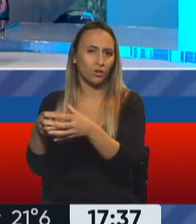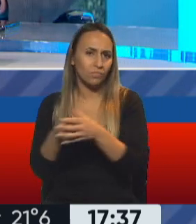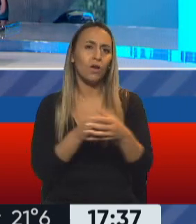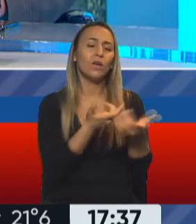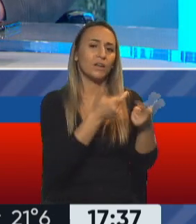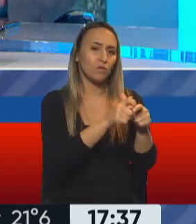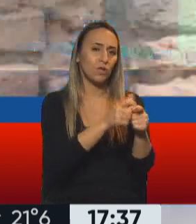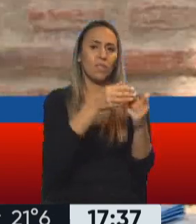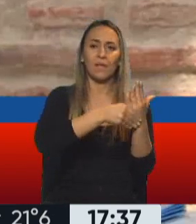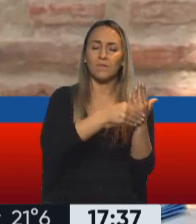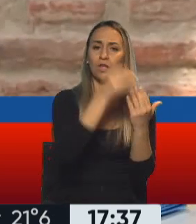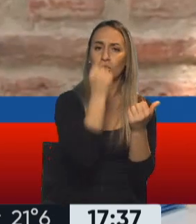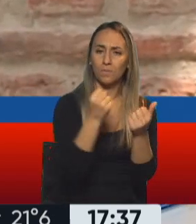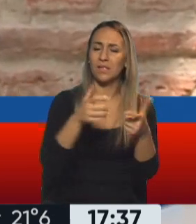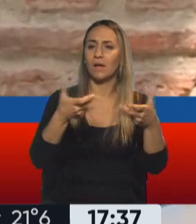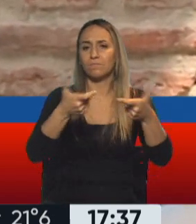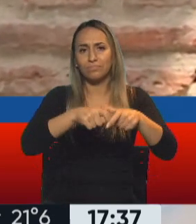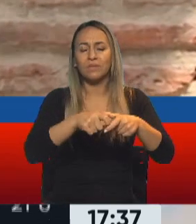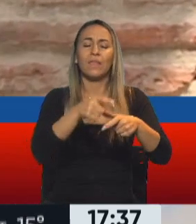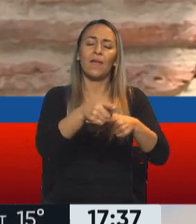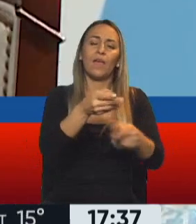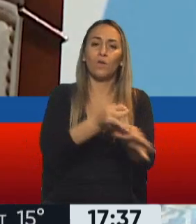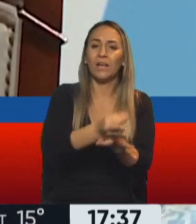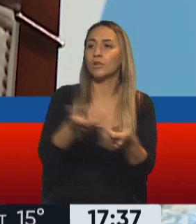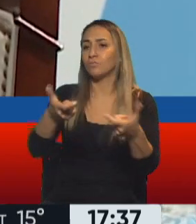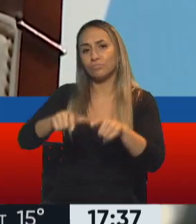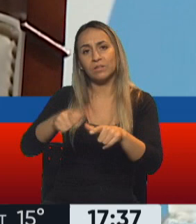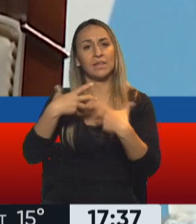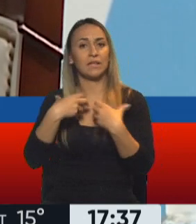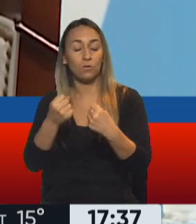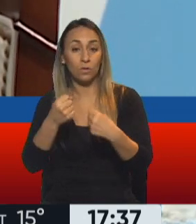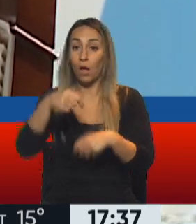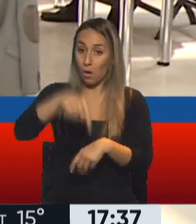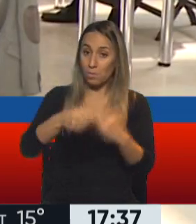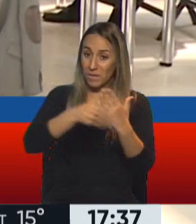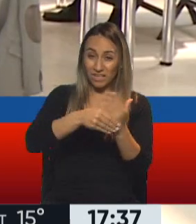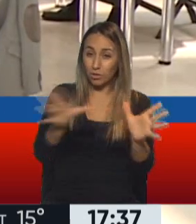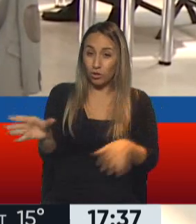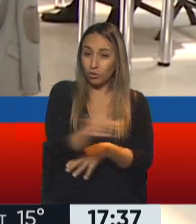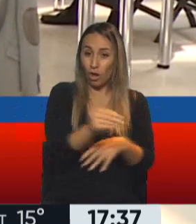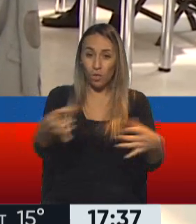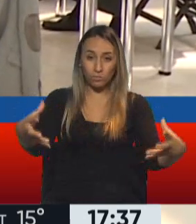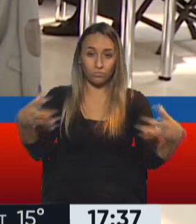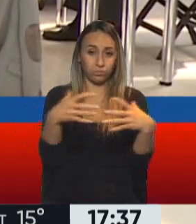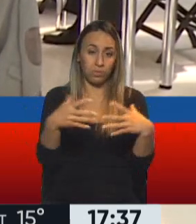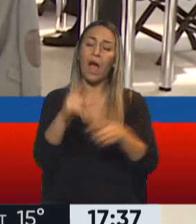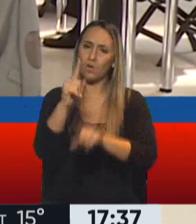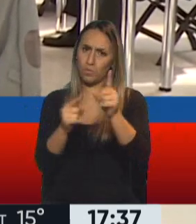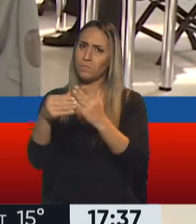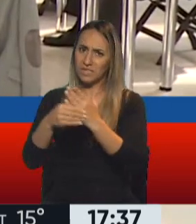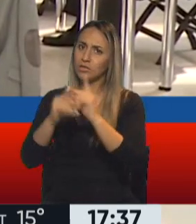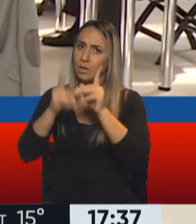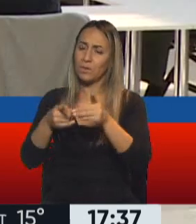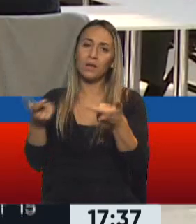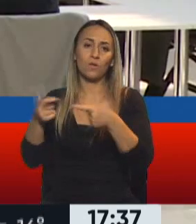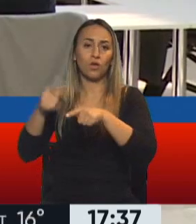gabinete vinculado a la educación, el gabinete vinculado a la salud. Hoy se reunieron todos los ministros y algunos secretarios en Casa Rosada con el presidente.